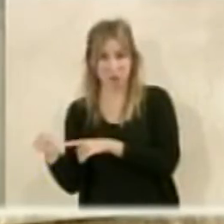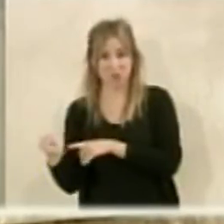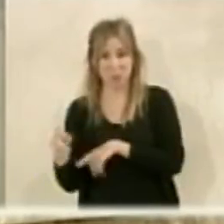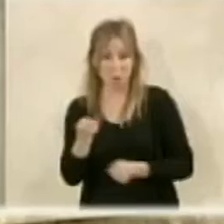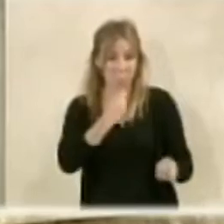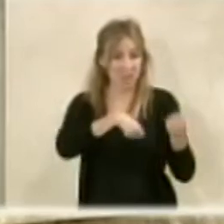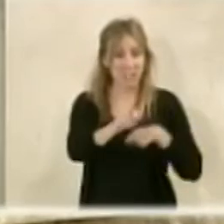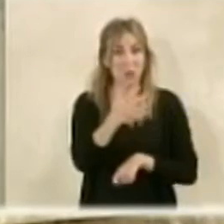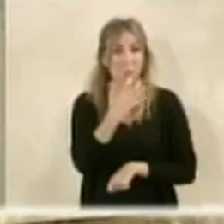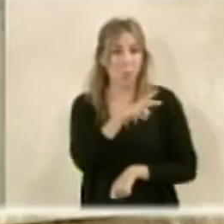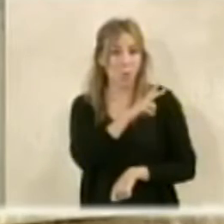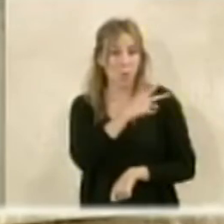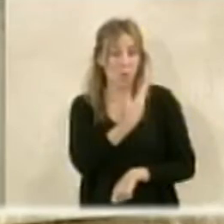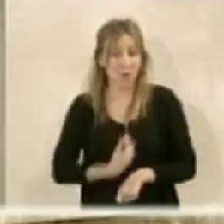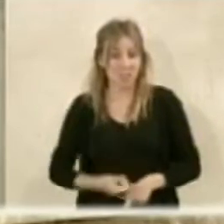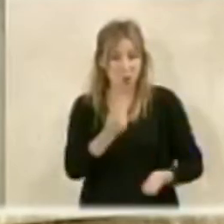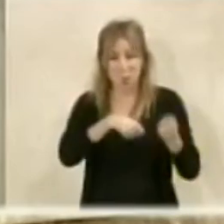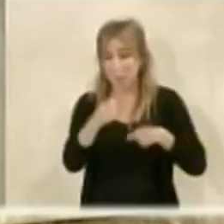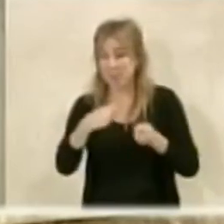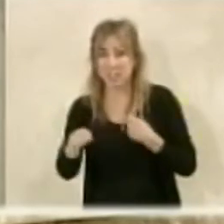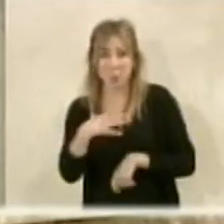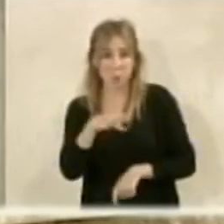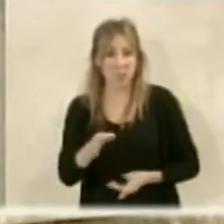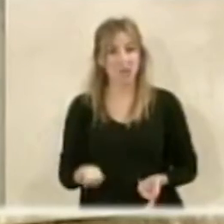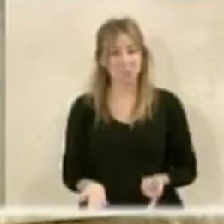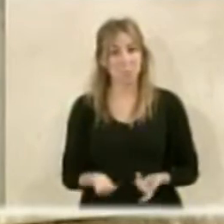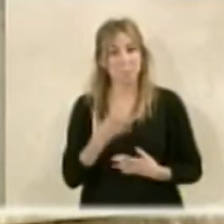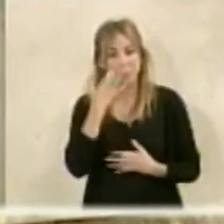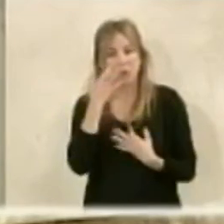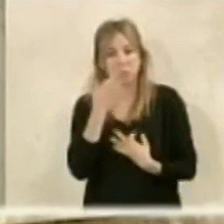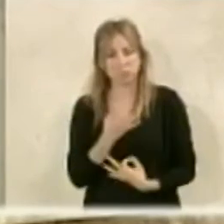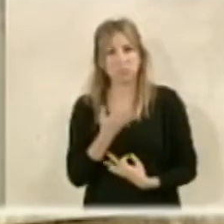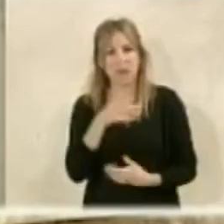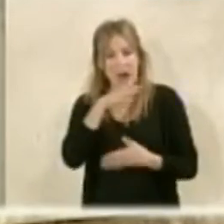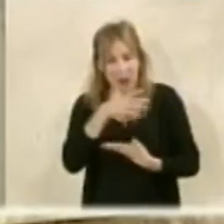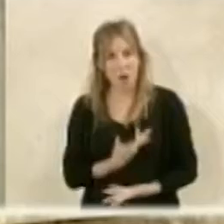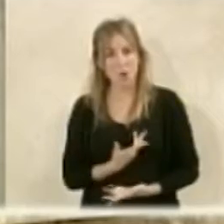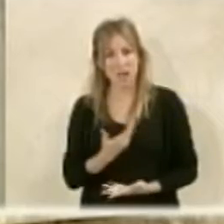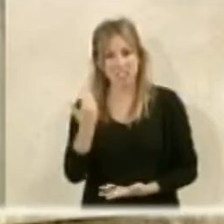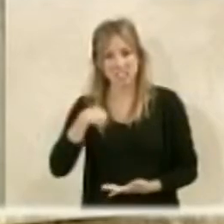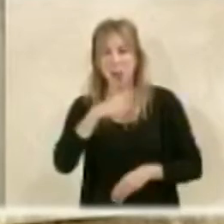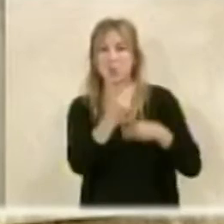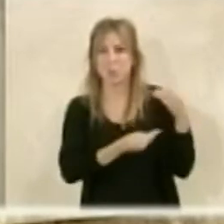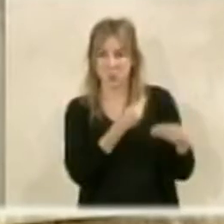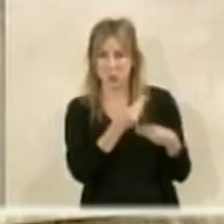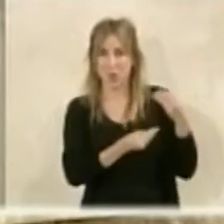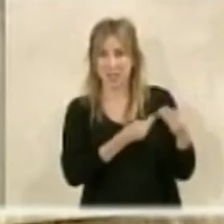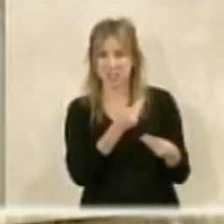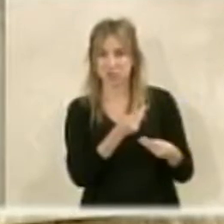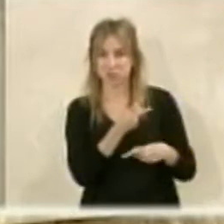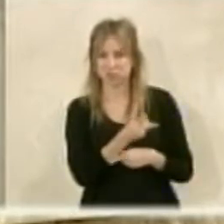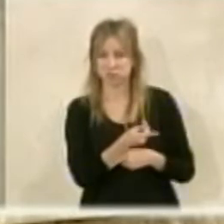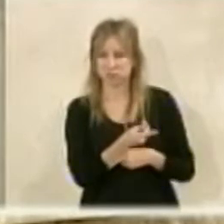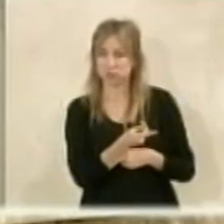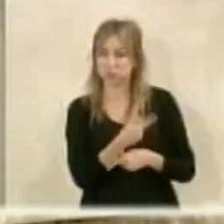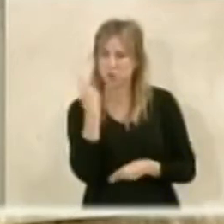haberlo vendido como propietario podía haber hecho muchas otras cuestiones pero ahora tal y como lo ha hecho tal y como lo ha